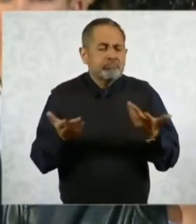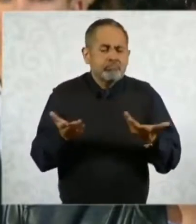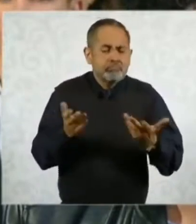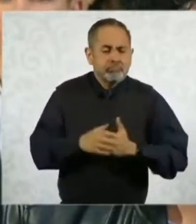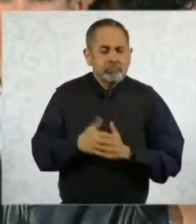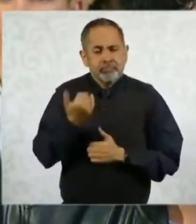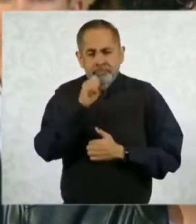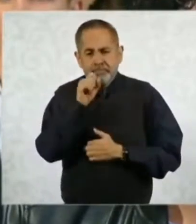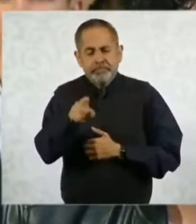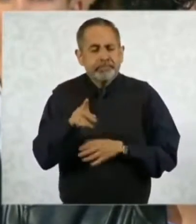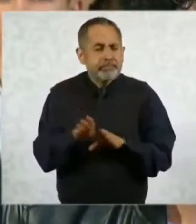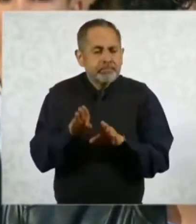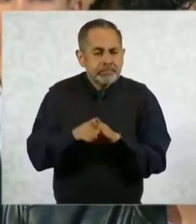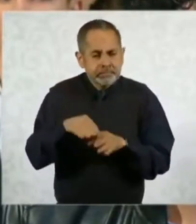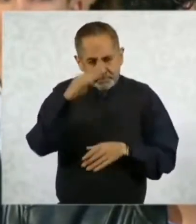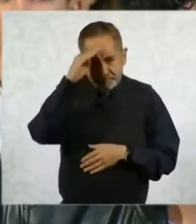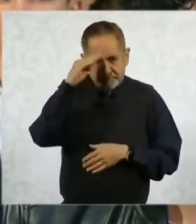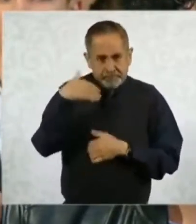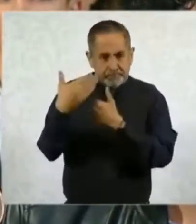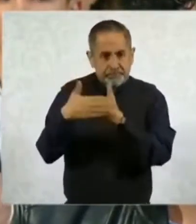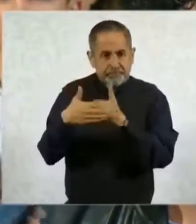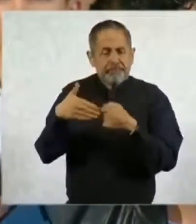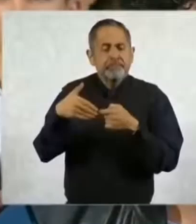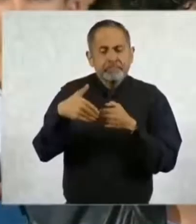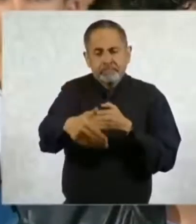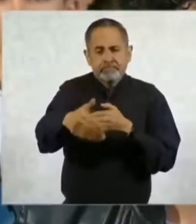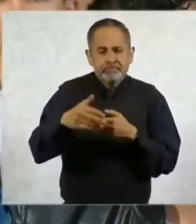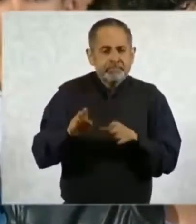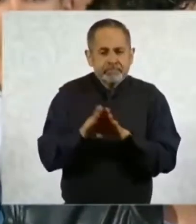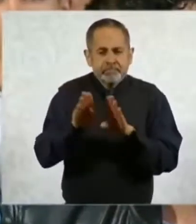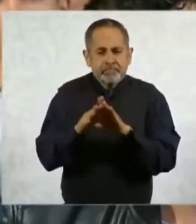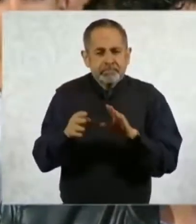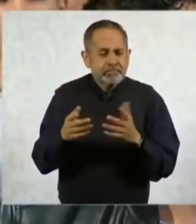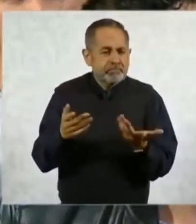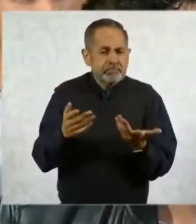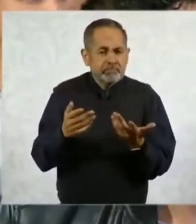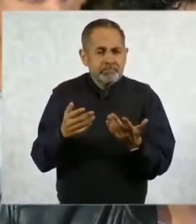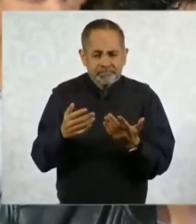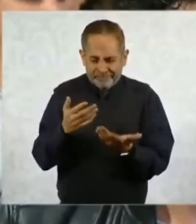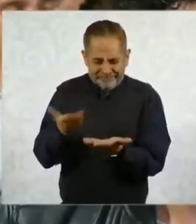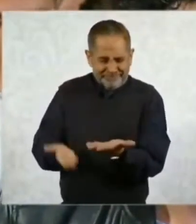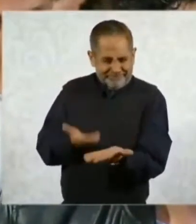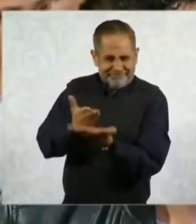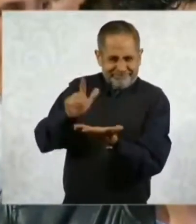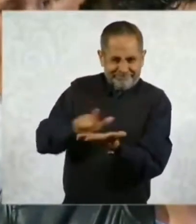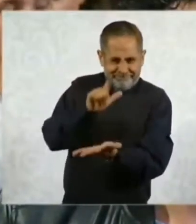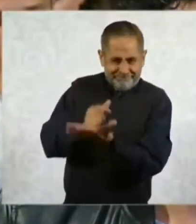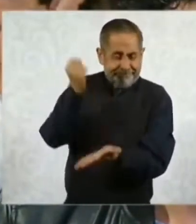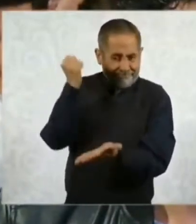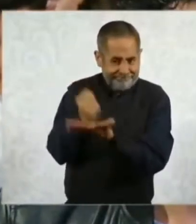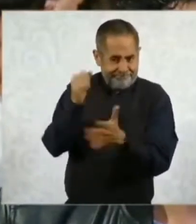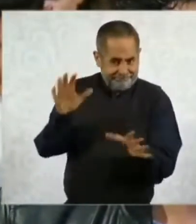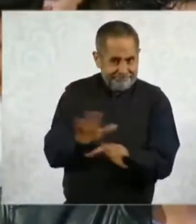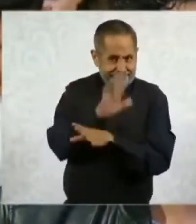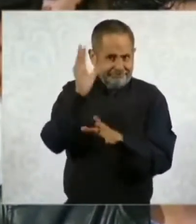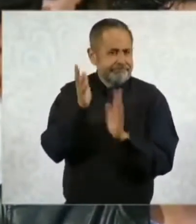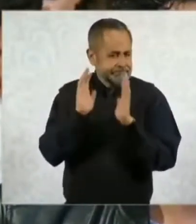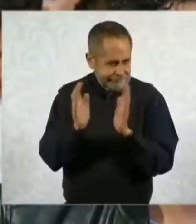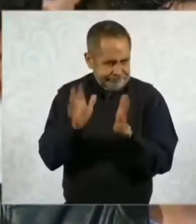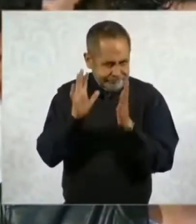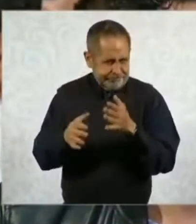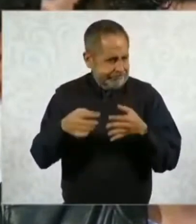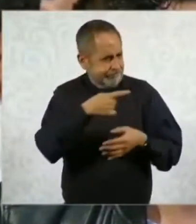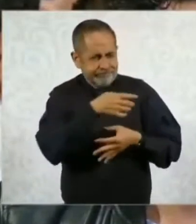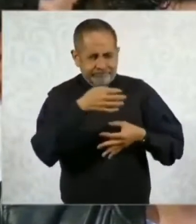se observa que se podrá ir desahogando la aplicación de la reforma judicial, que pues ya es un hecho, pero